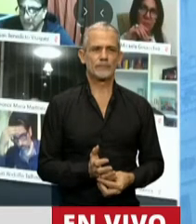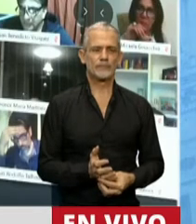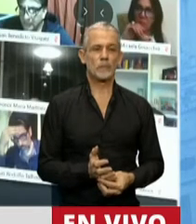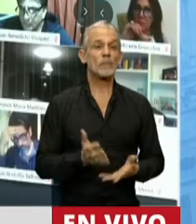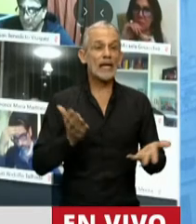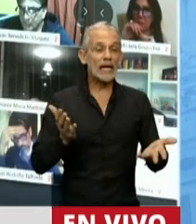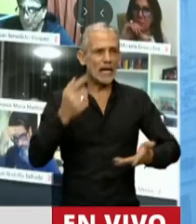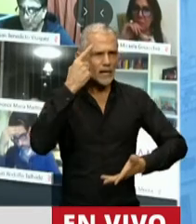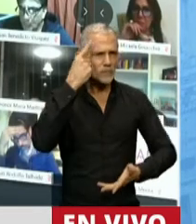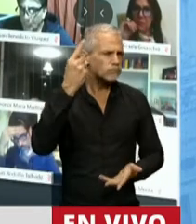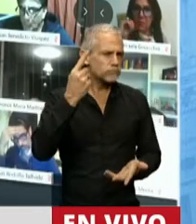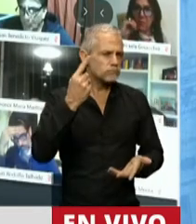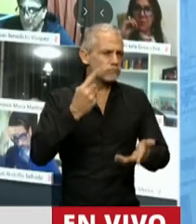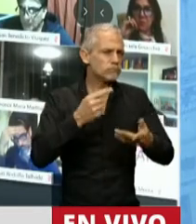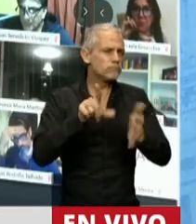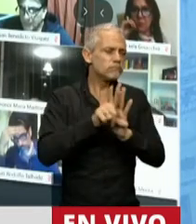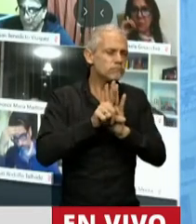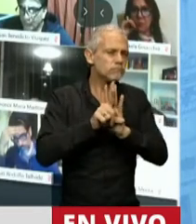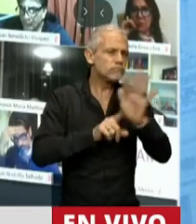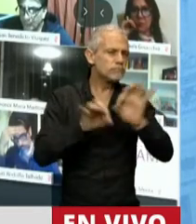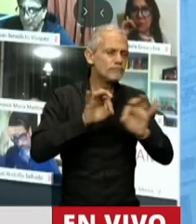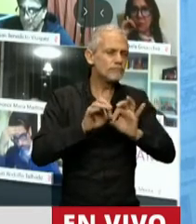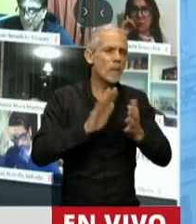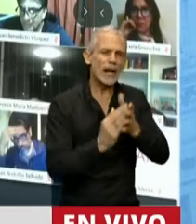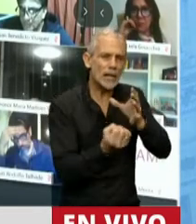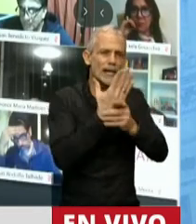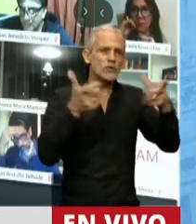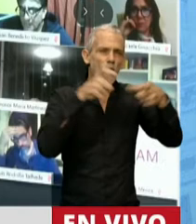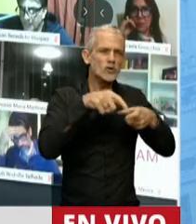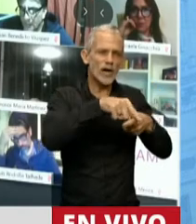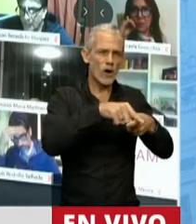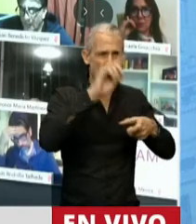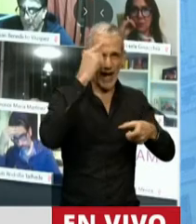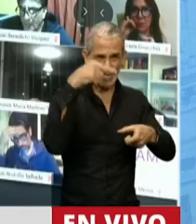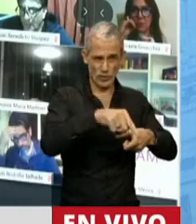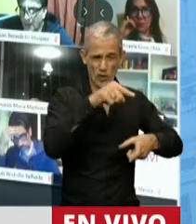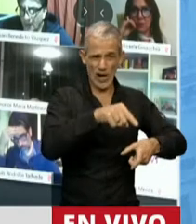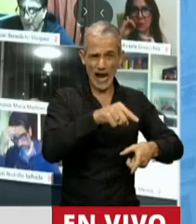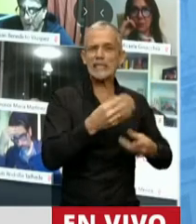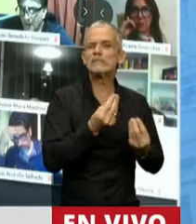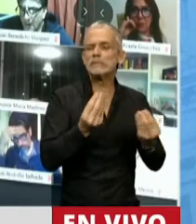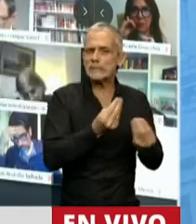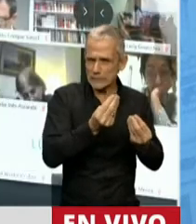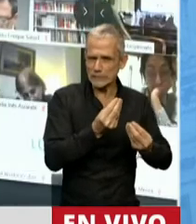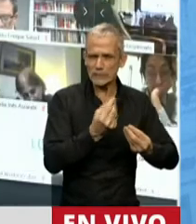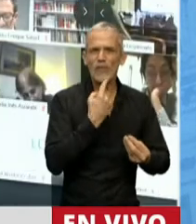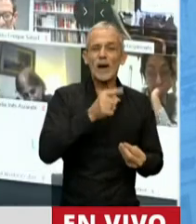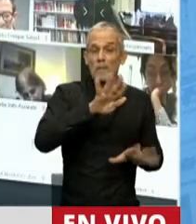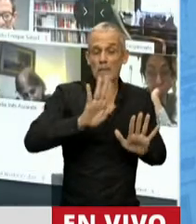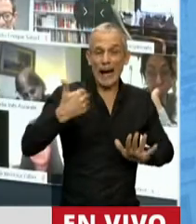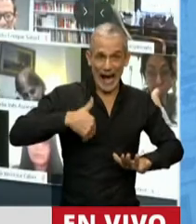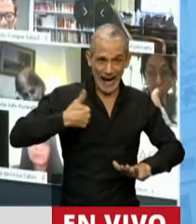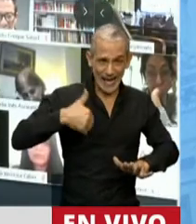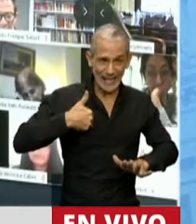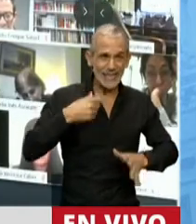La iniciativa legislativa para la Constitución del Consejo Nacional expone que para Argentina